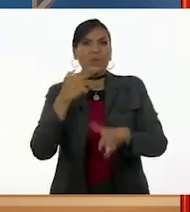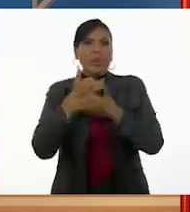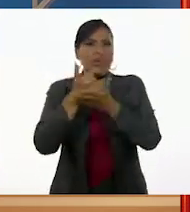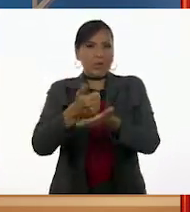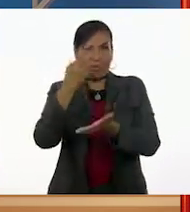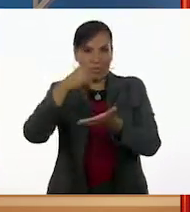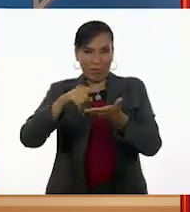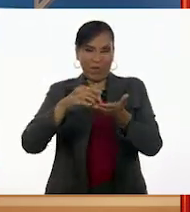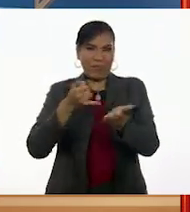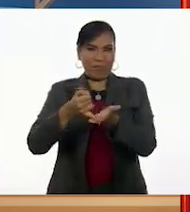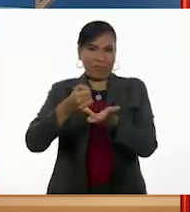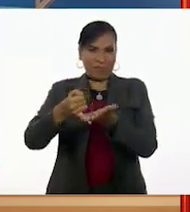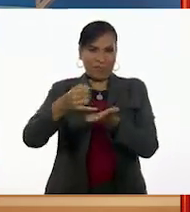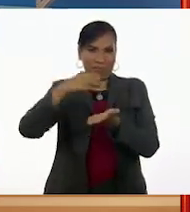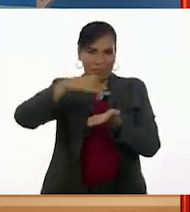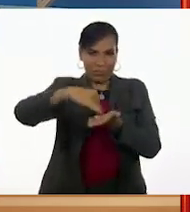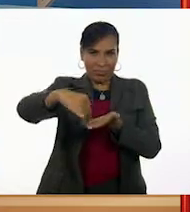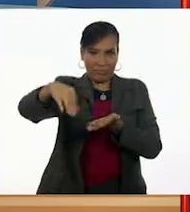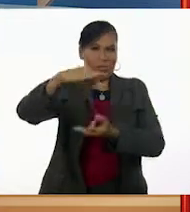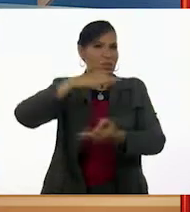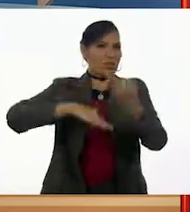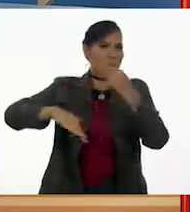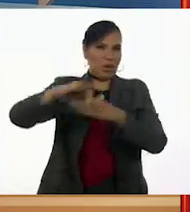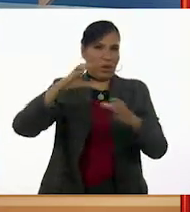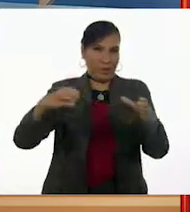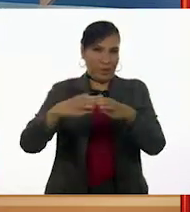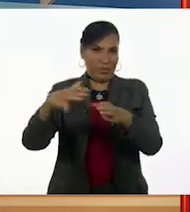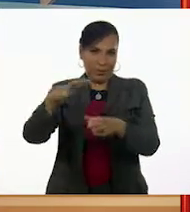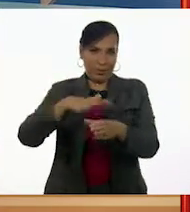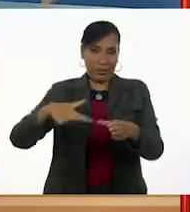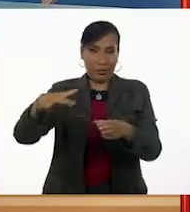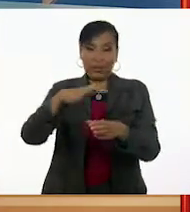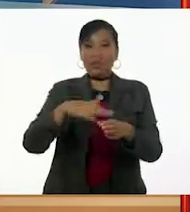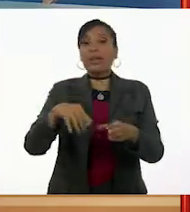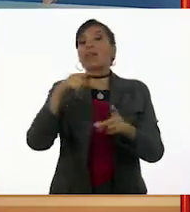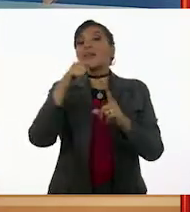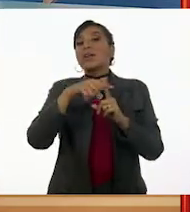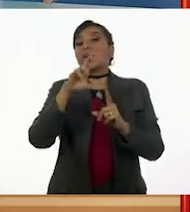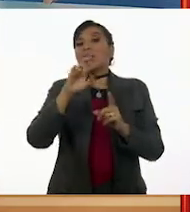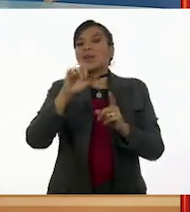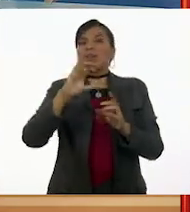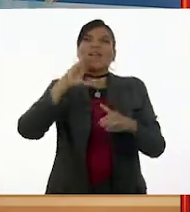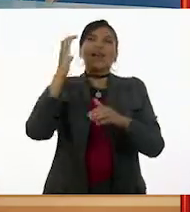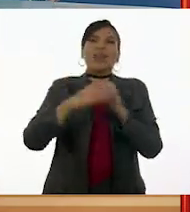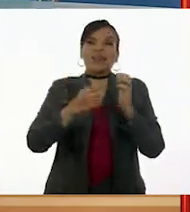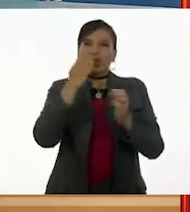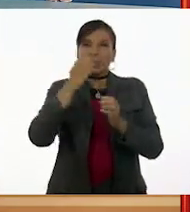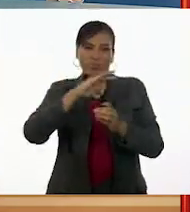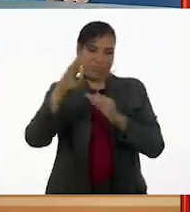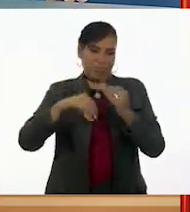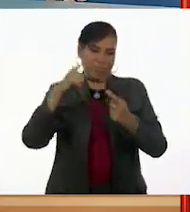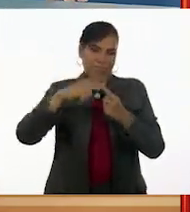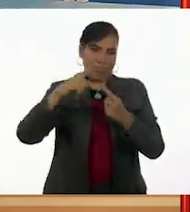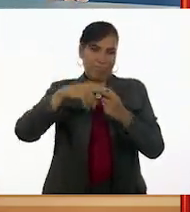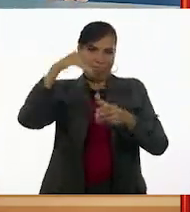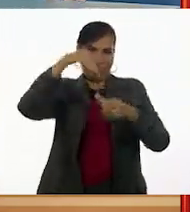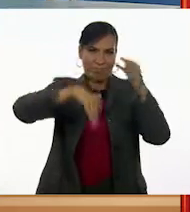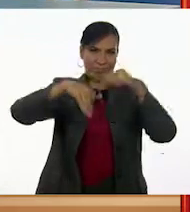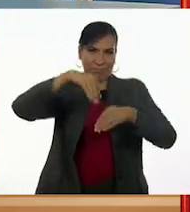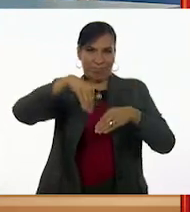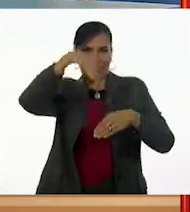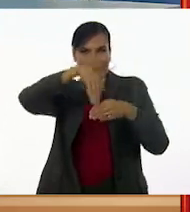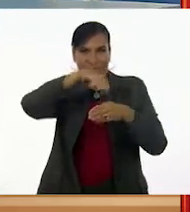la cosecha y, por lo tanto, a toda su comunidad. Roberto terminó la tarea y guardó todo en su mochila,